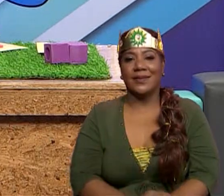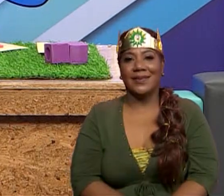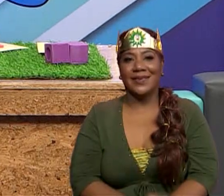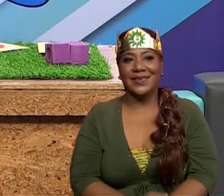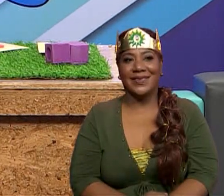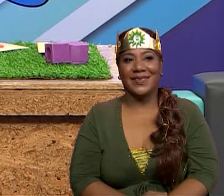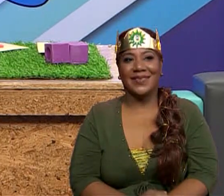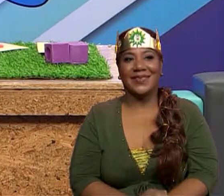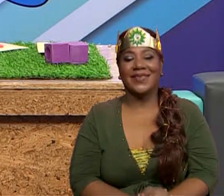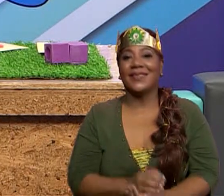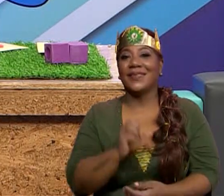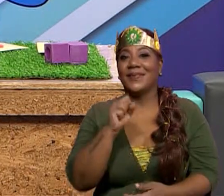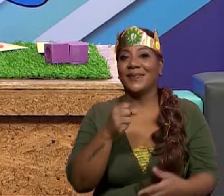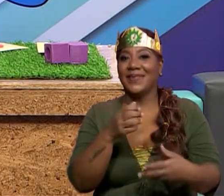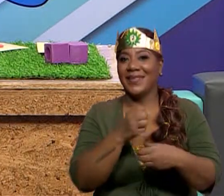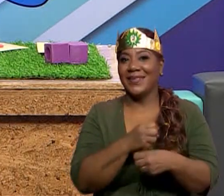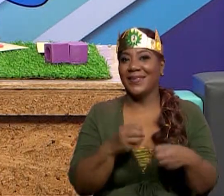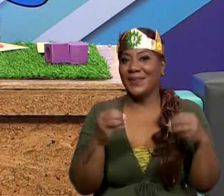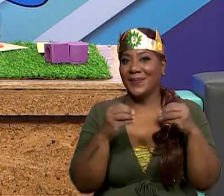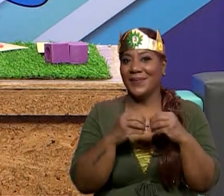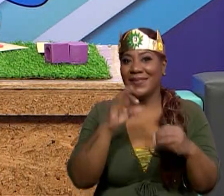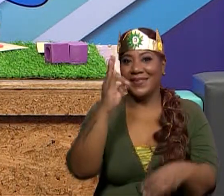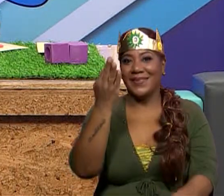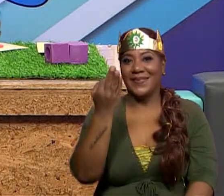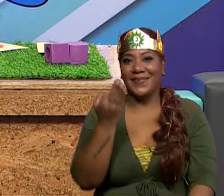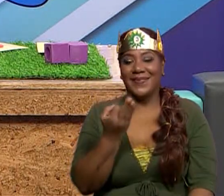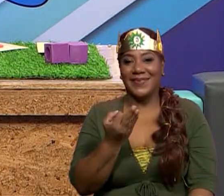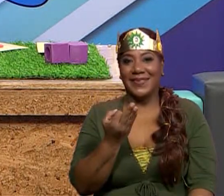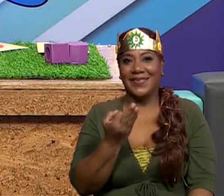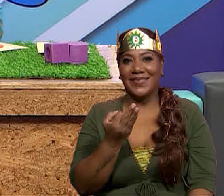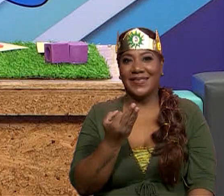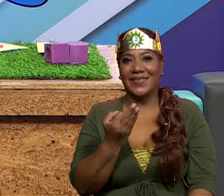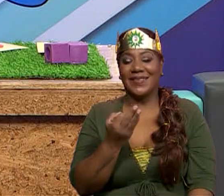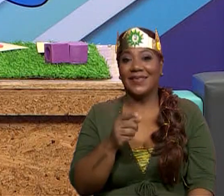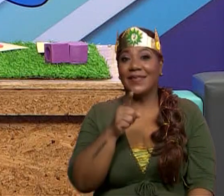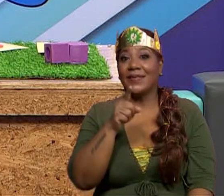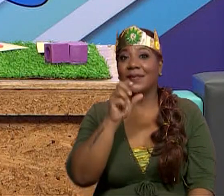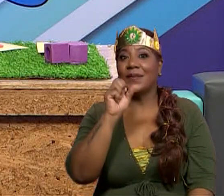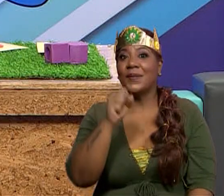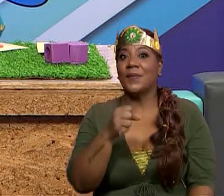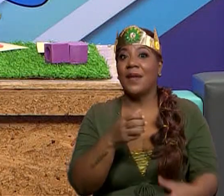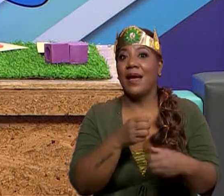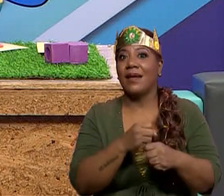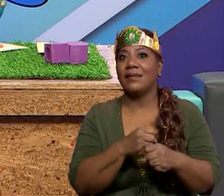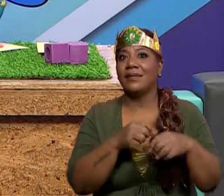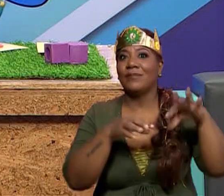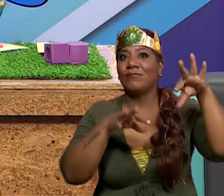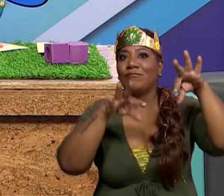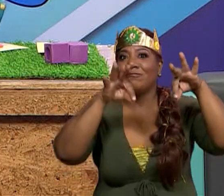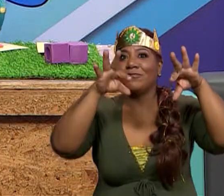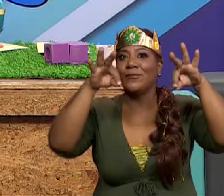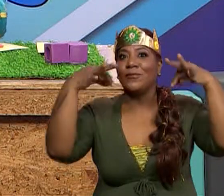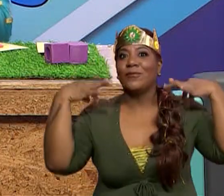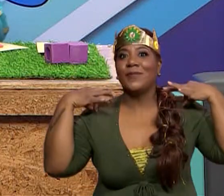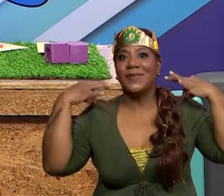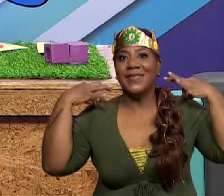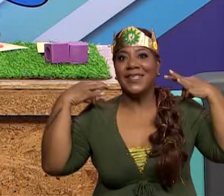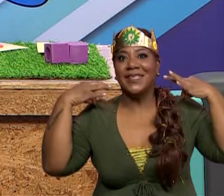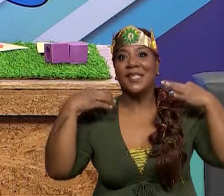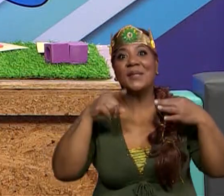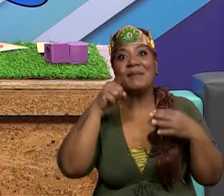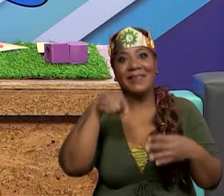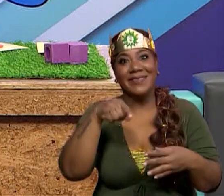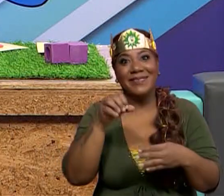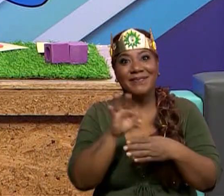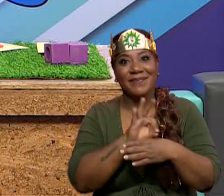expresiones más. Incluso, les digo un secreto, hasta lo pueden hacer con horquillas de tender la ropa y van a ver